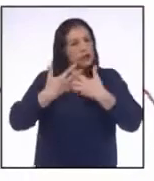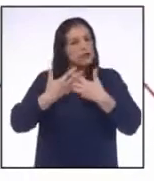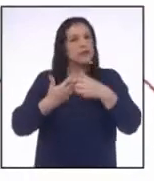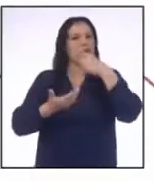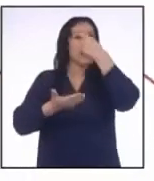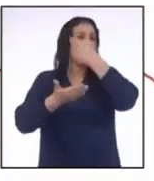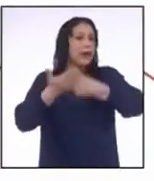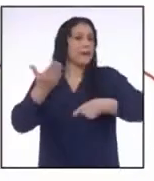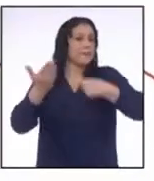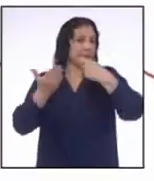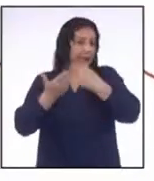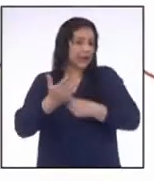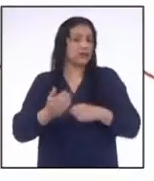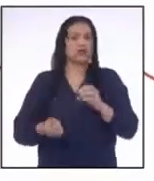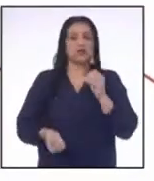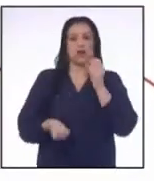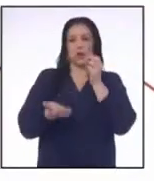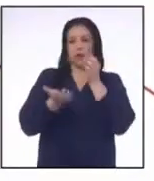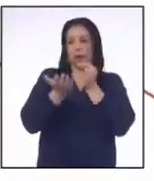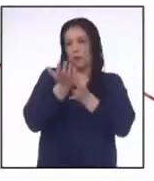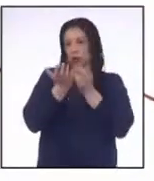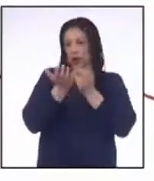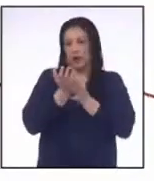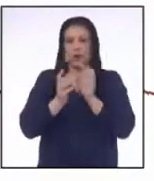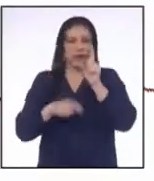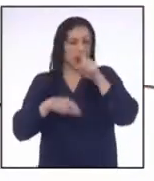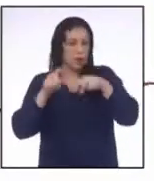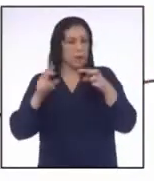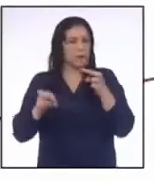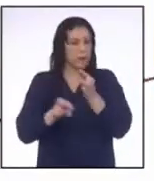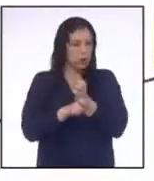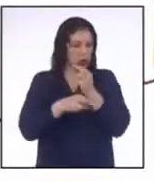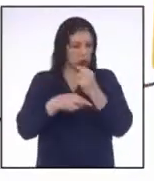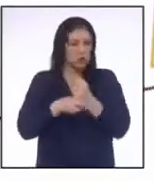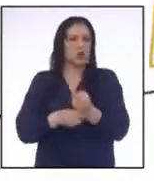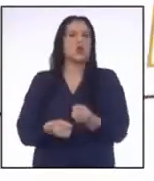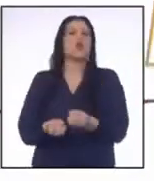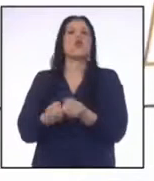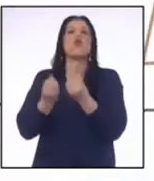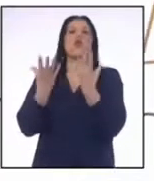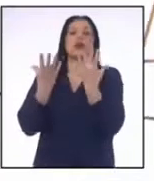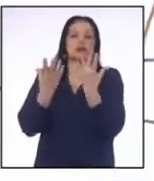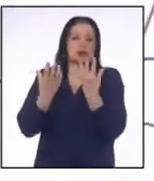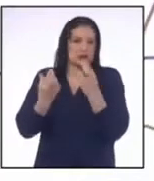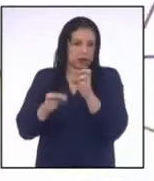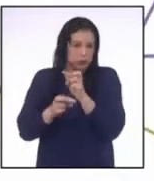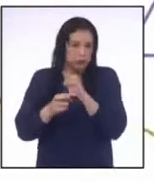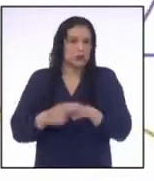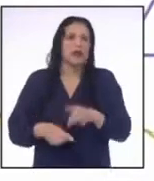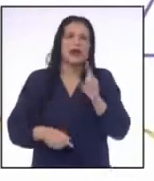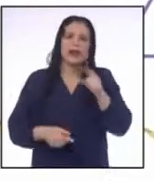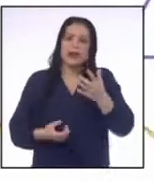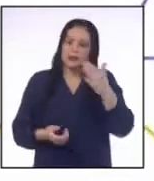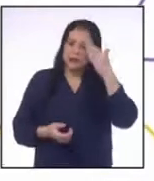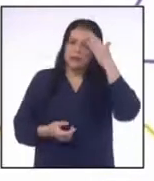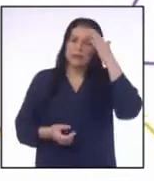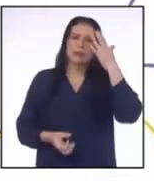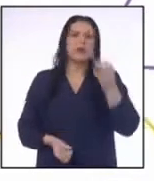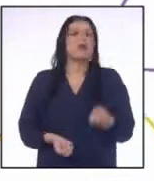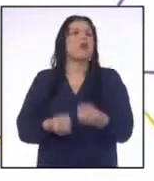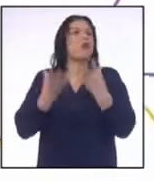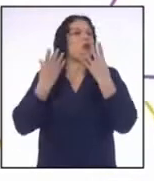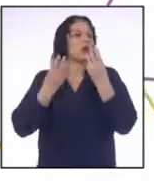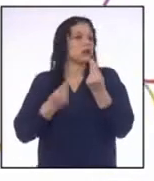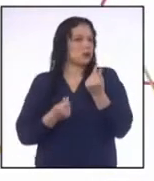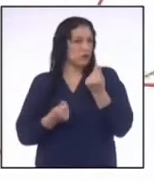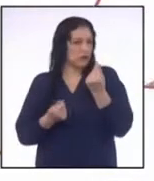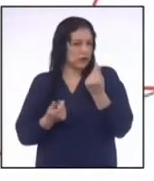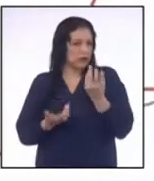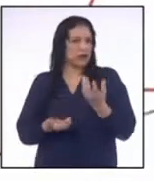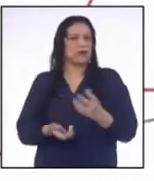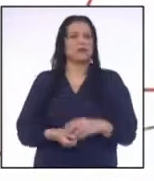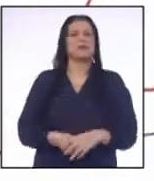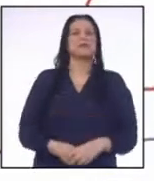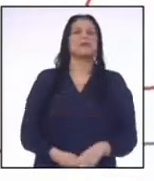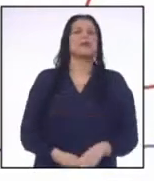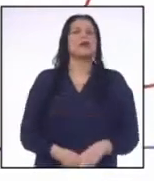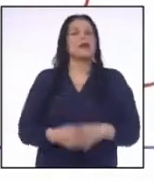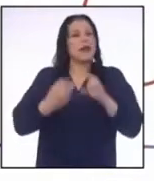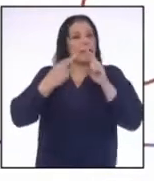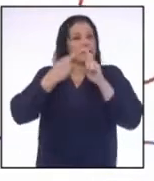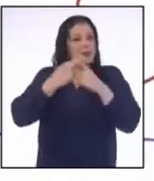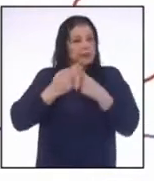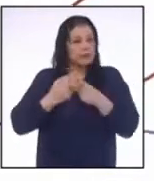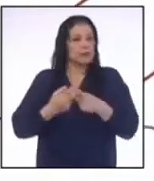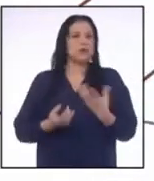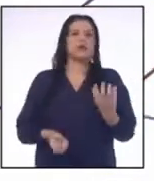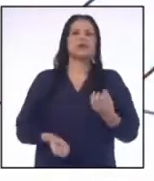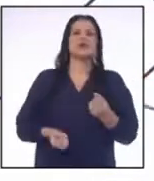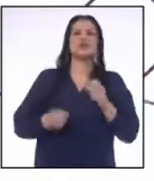costo o valor de una moneda de algún producto con la cantidad Y así averiguar el monto que equivale Empecemos